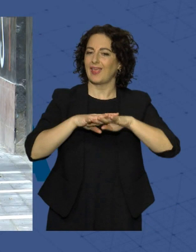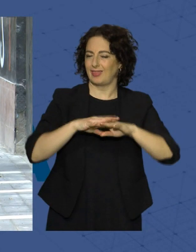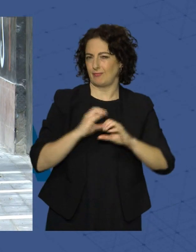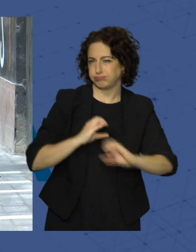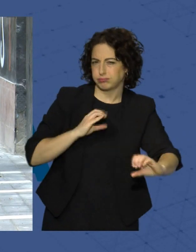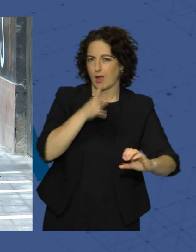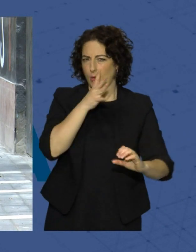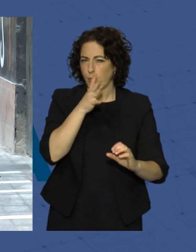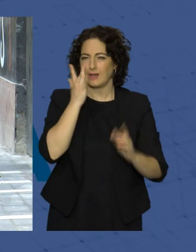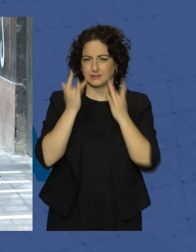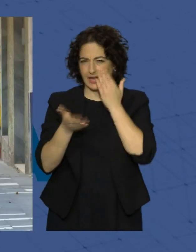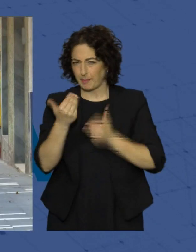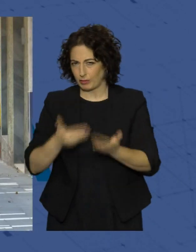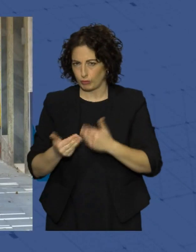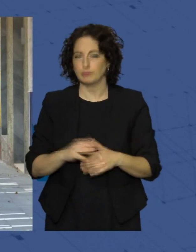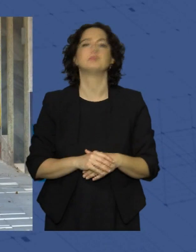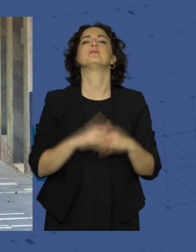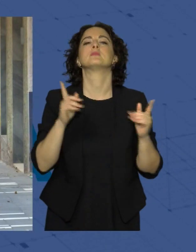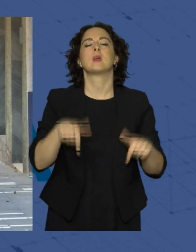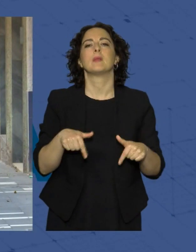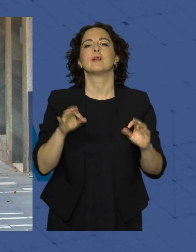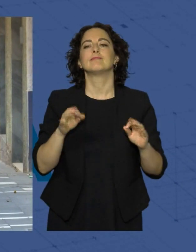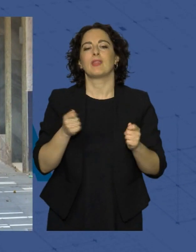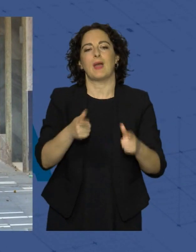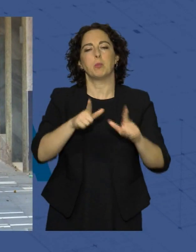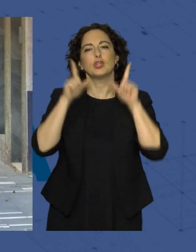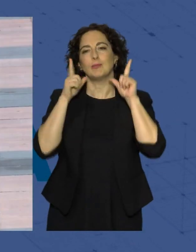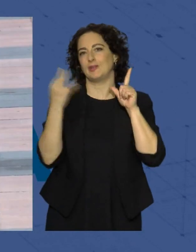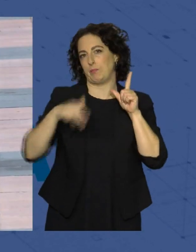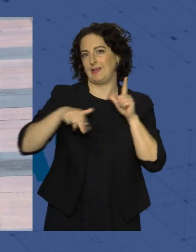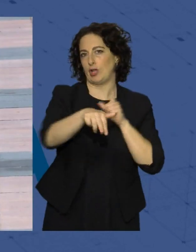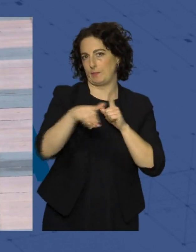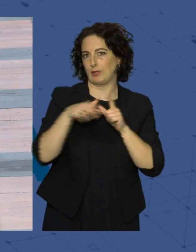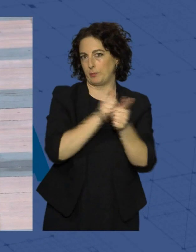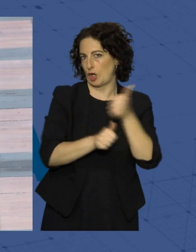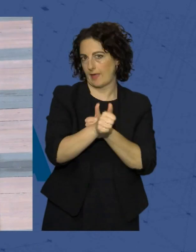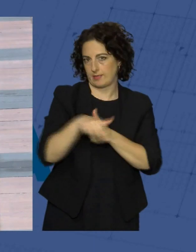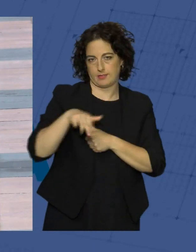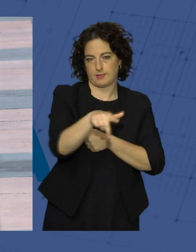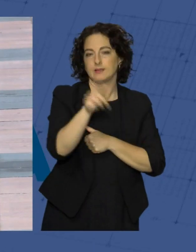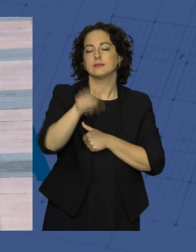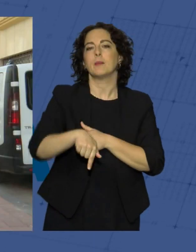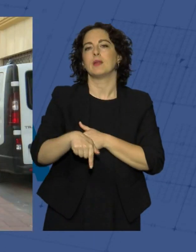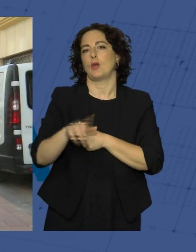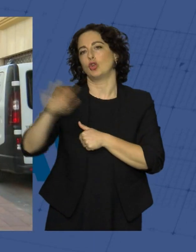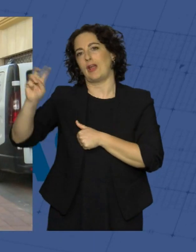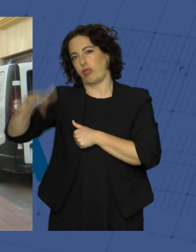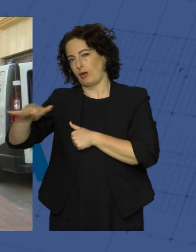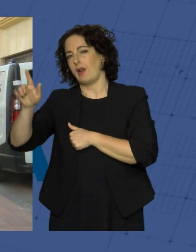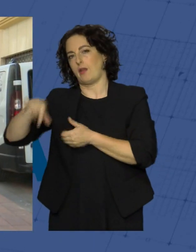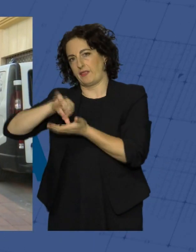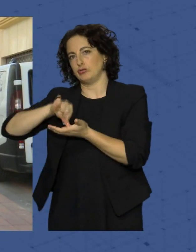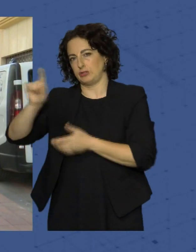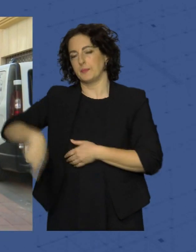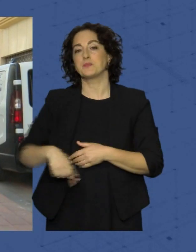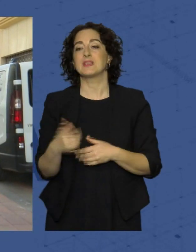abastecimiento y saneamiento. Además, se le ha dado más protagonismo al peatón, al igual que en otras vías del centro de la ciudad. Prácticamente ha